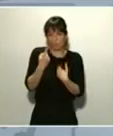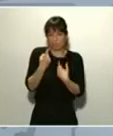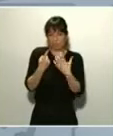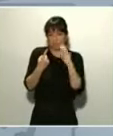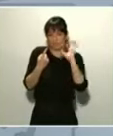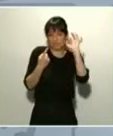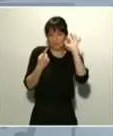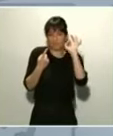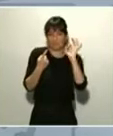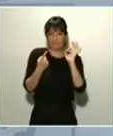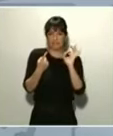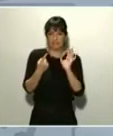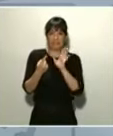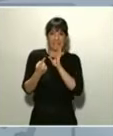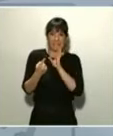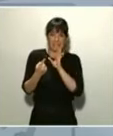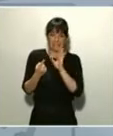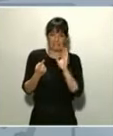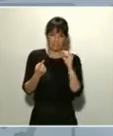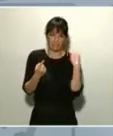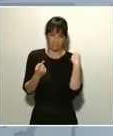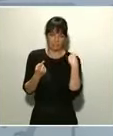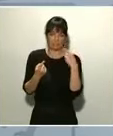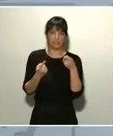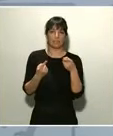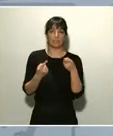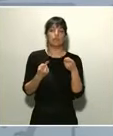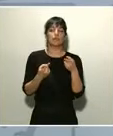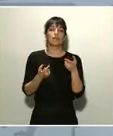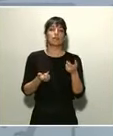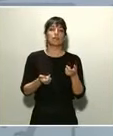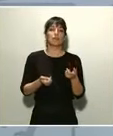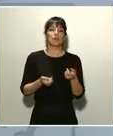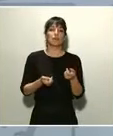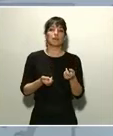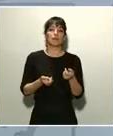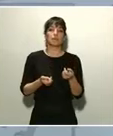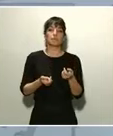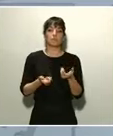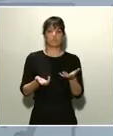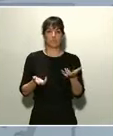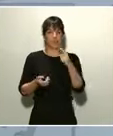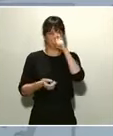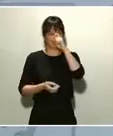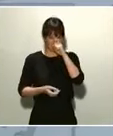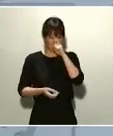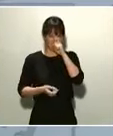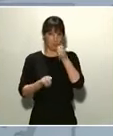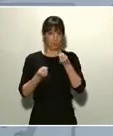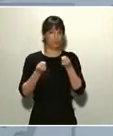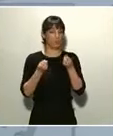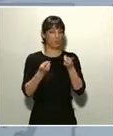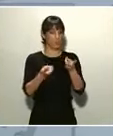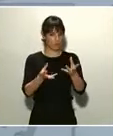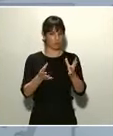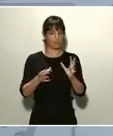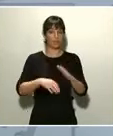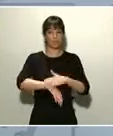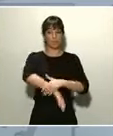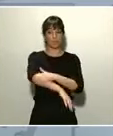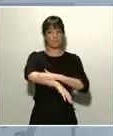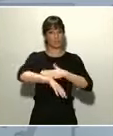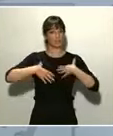se plantea. Se han distribuido, para que recordemos las cifras, por parte del Ministerio de Sanidad durante